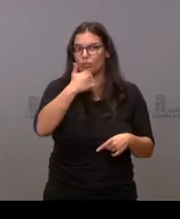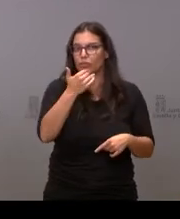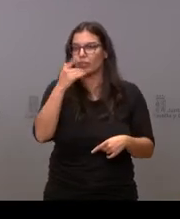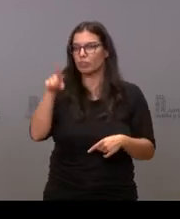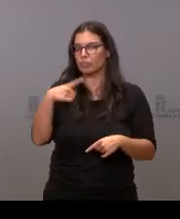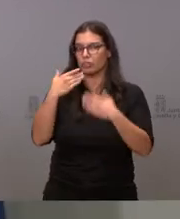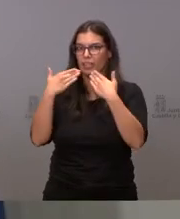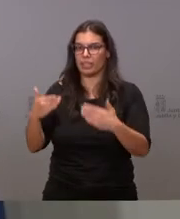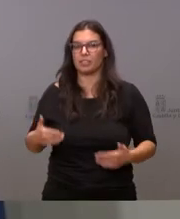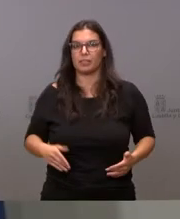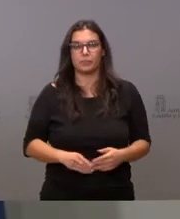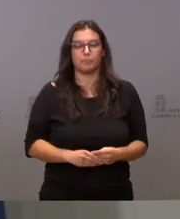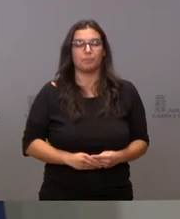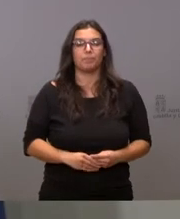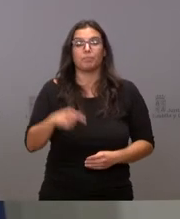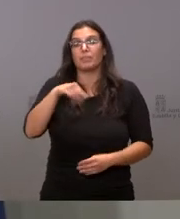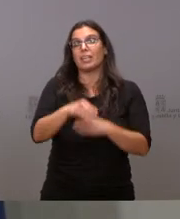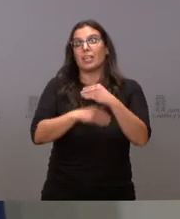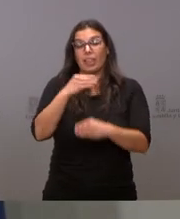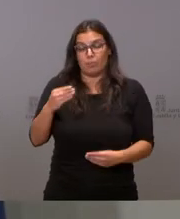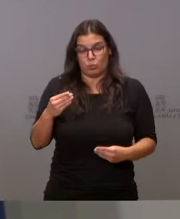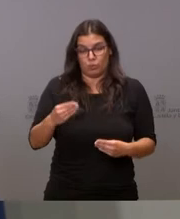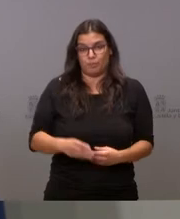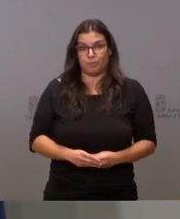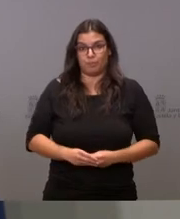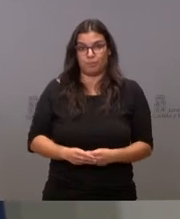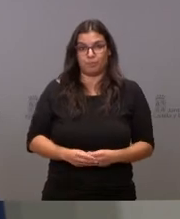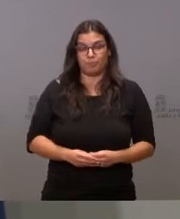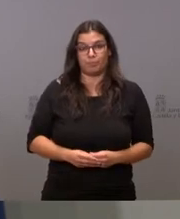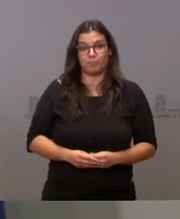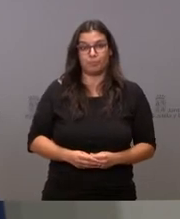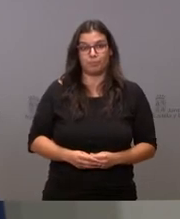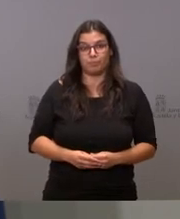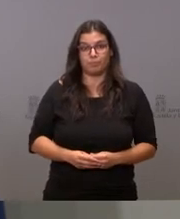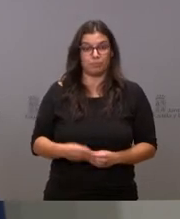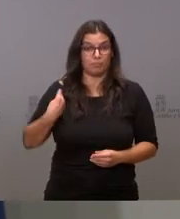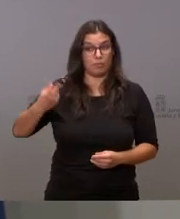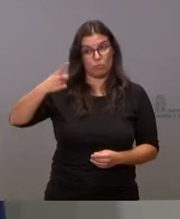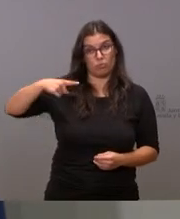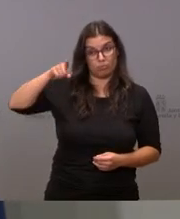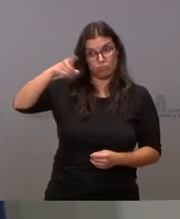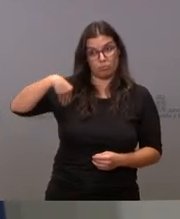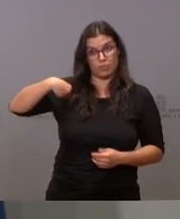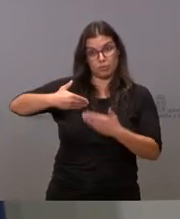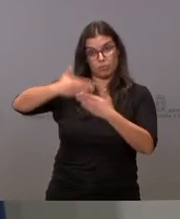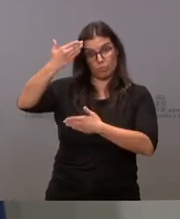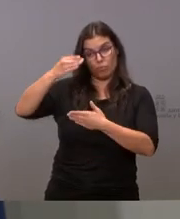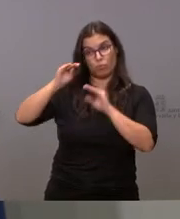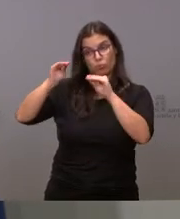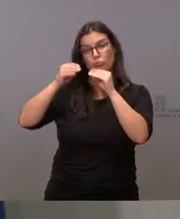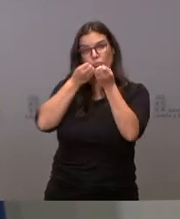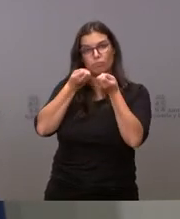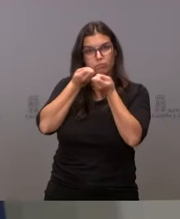lo que estamos haciendo como creo que informaban ustedes mismos en su medio